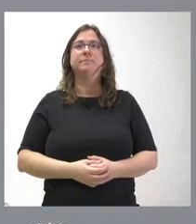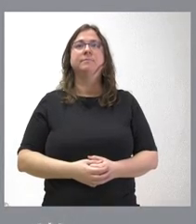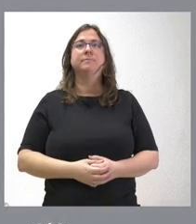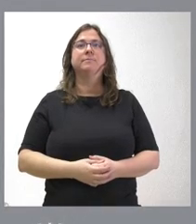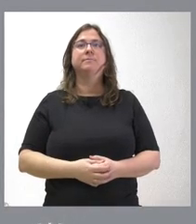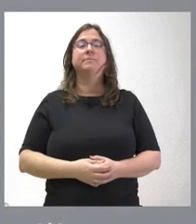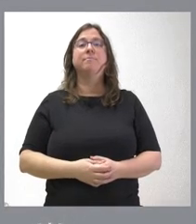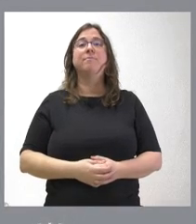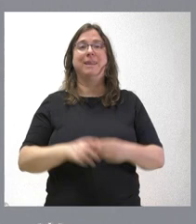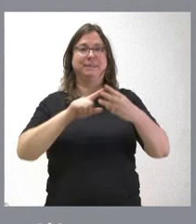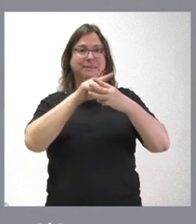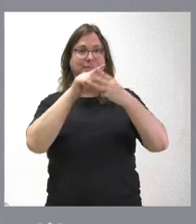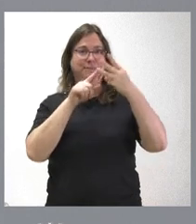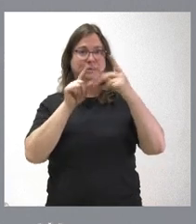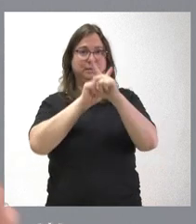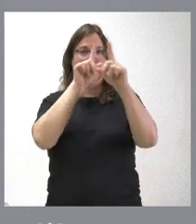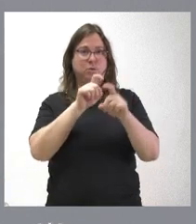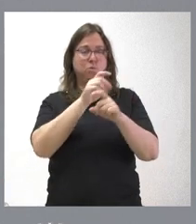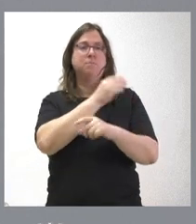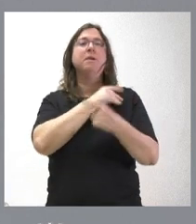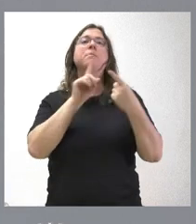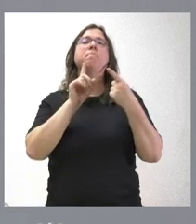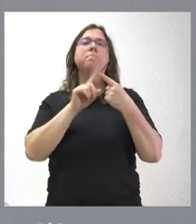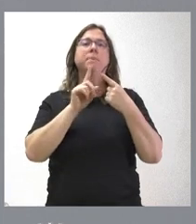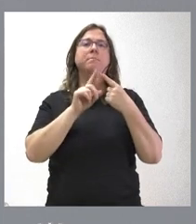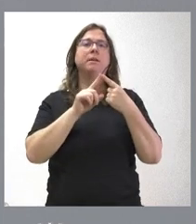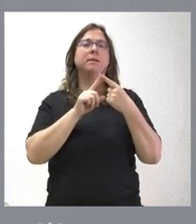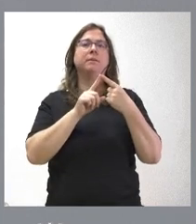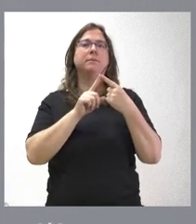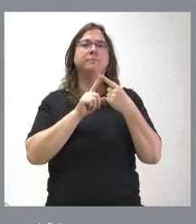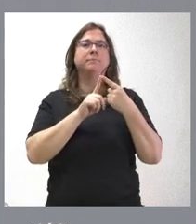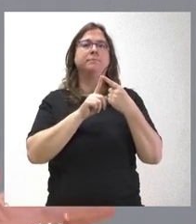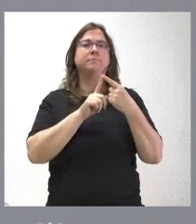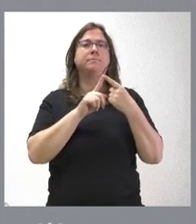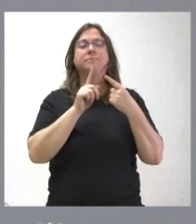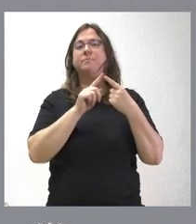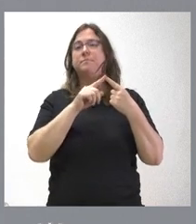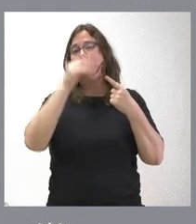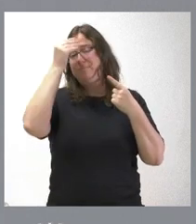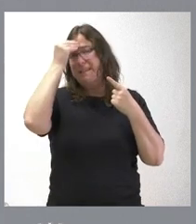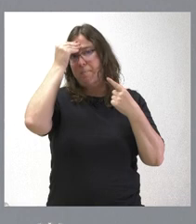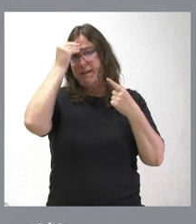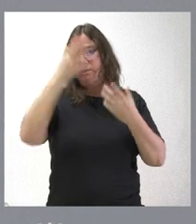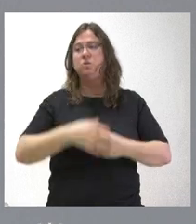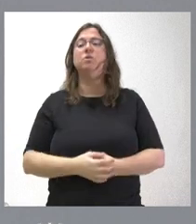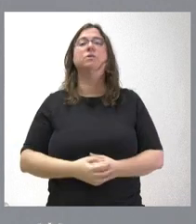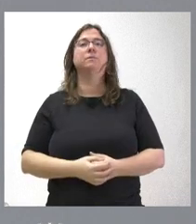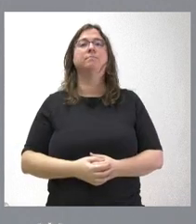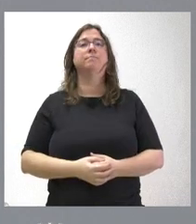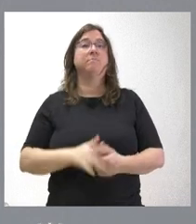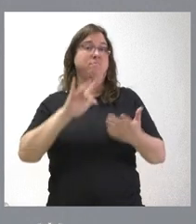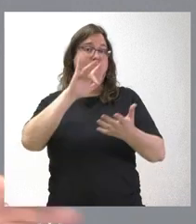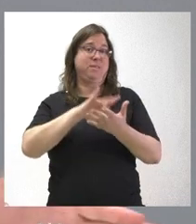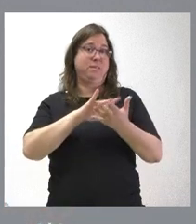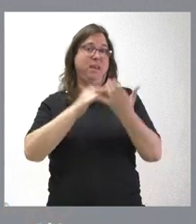Pues las tres cuestiones que usted plantea, la primera de ellas. Yo creo que lo que hemos hecho en este Día de la